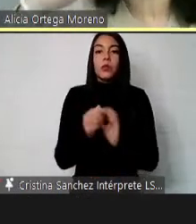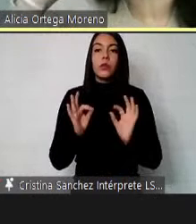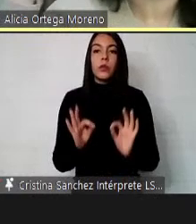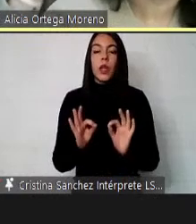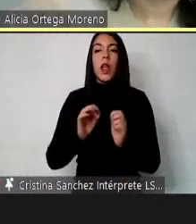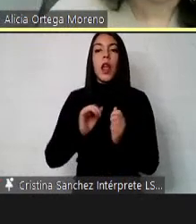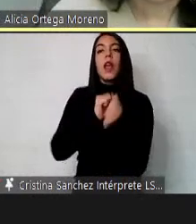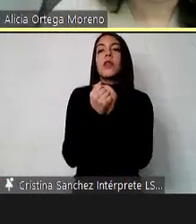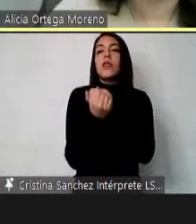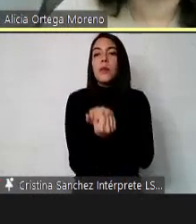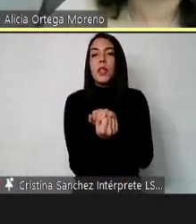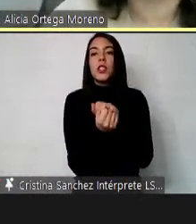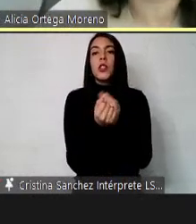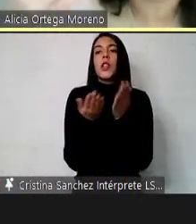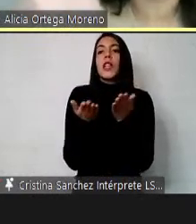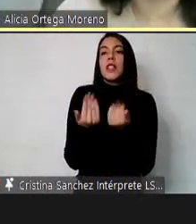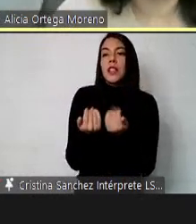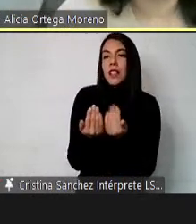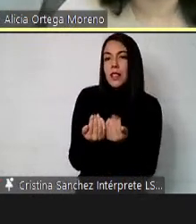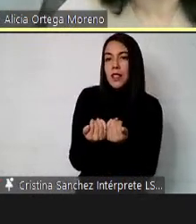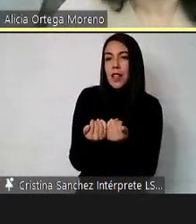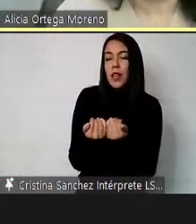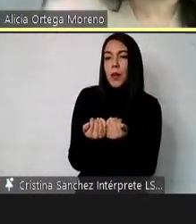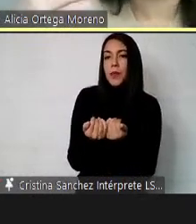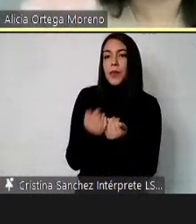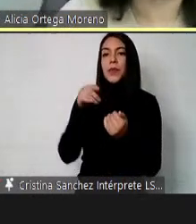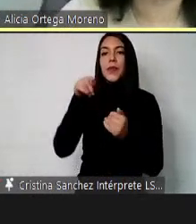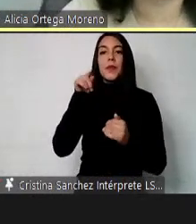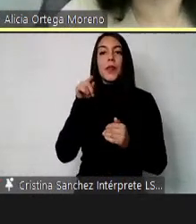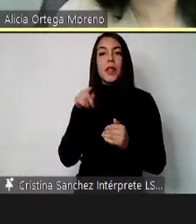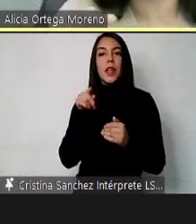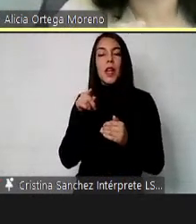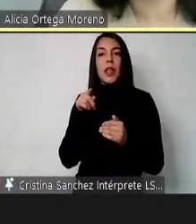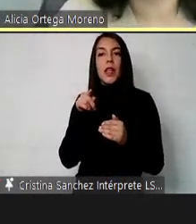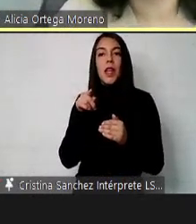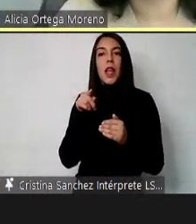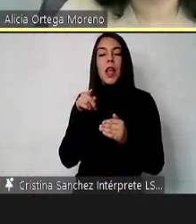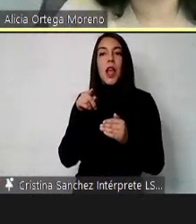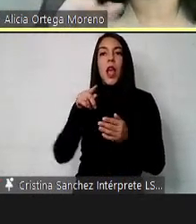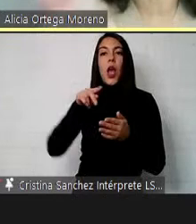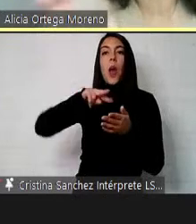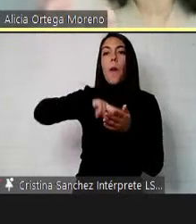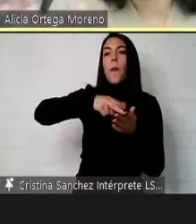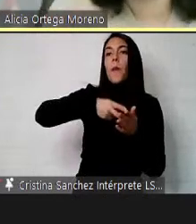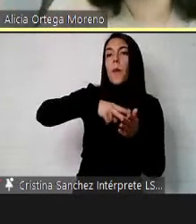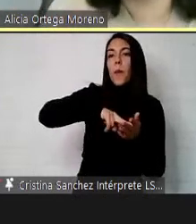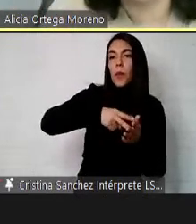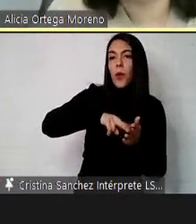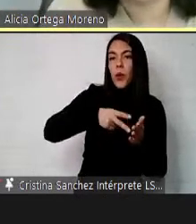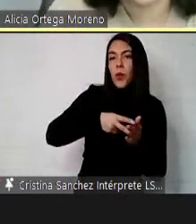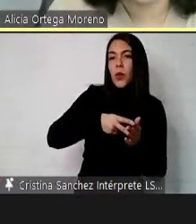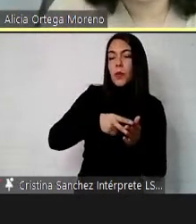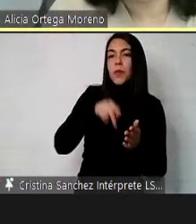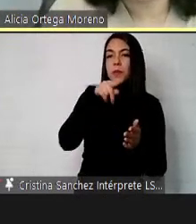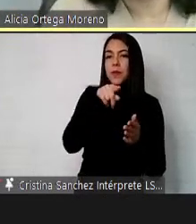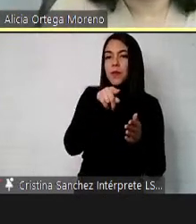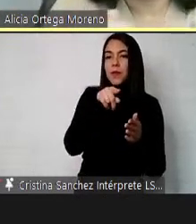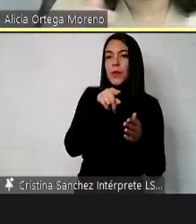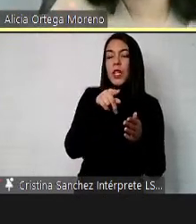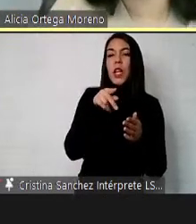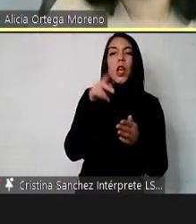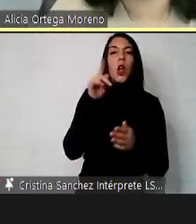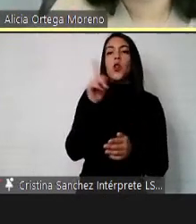modificaciones que se hacen necesarias cuando desde un origen las cuestiones no tenían, no estaban pensadas para utilizarse por todo.